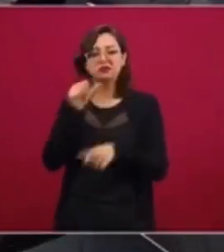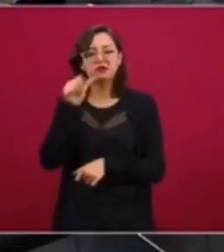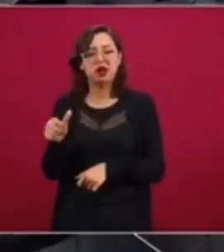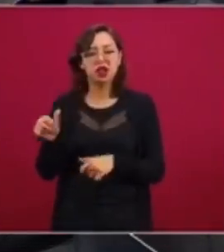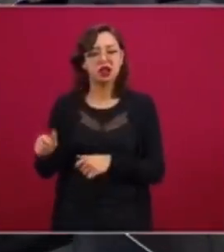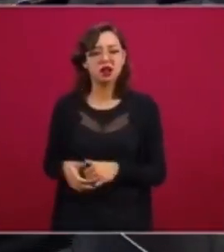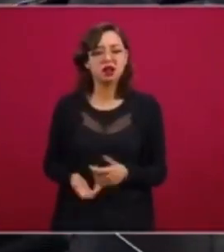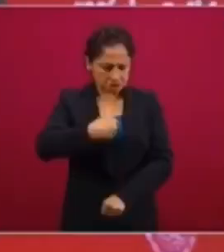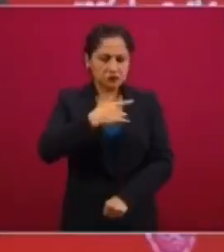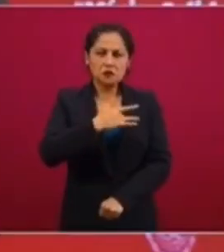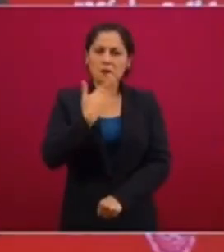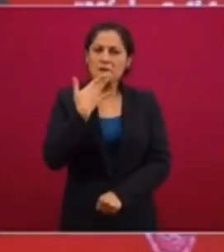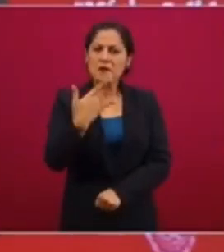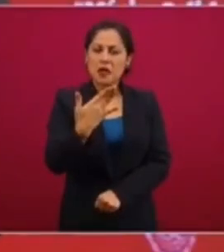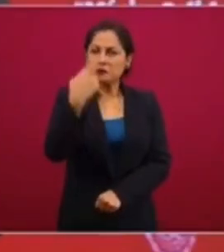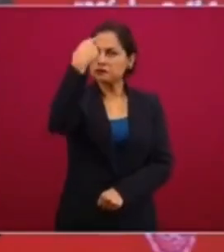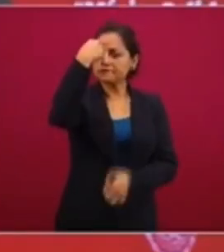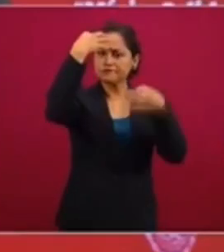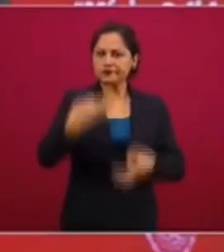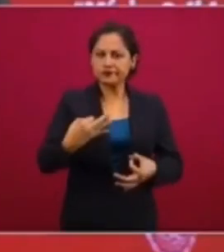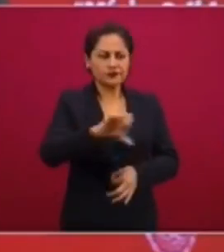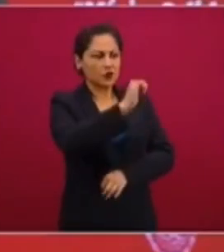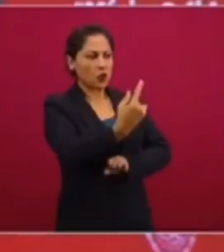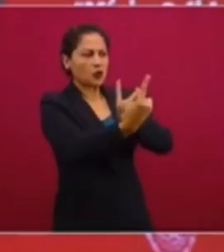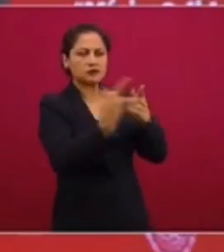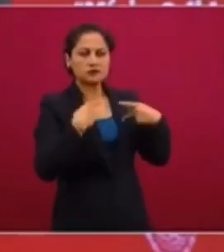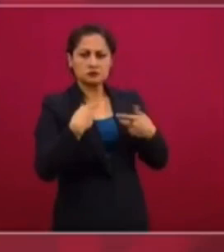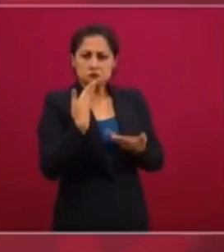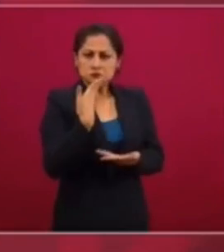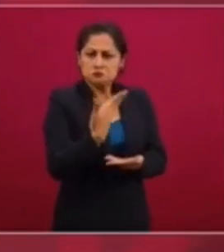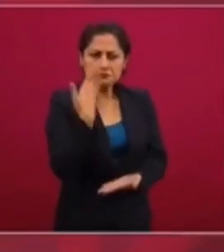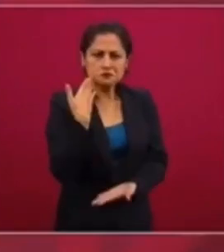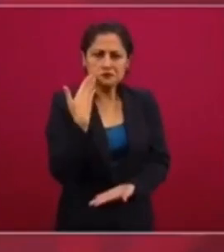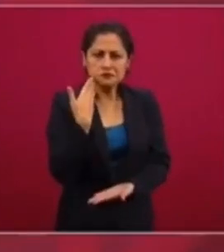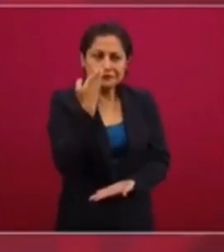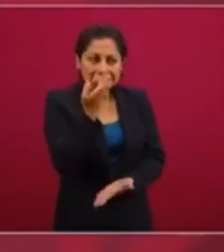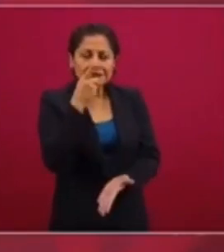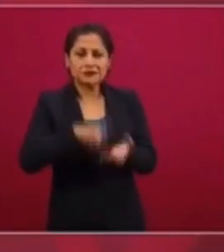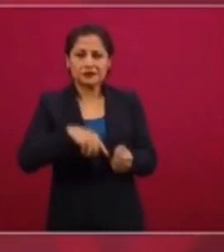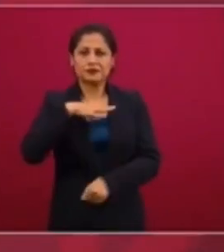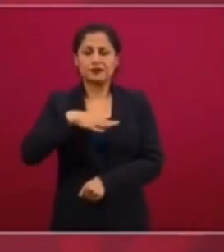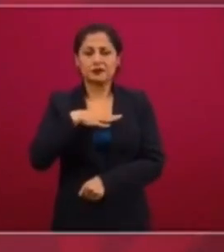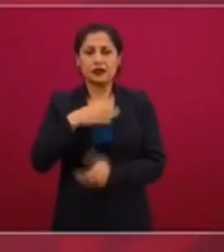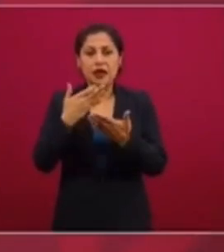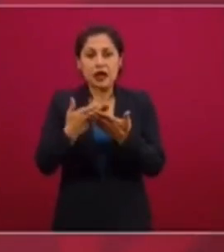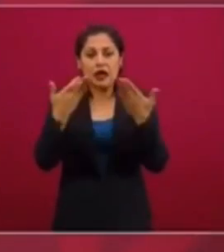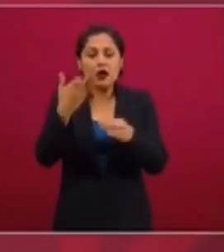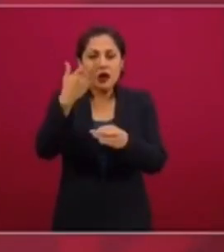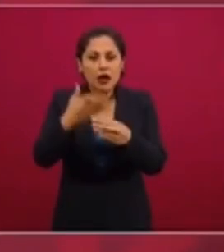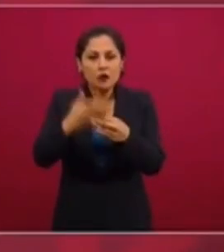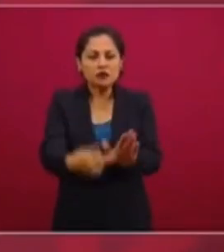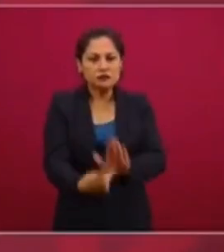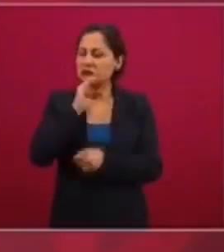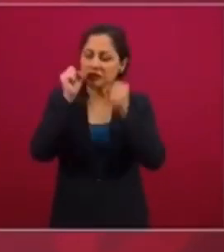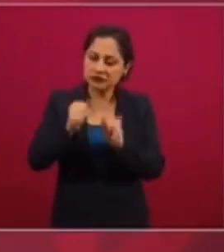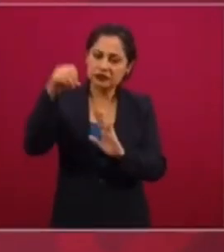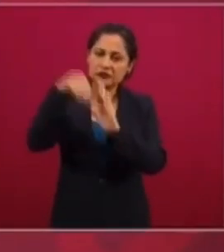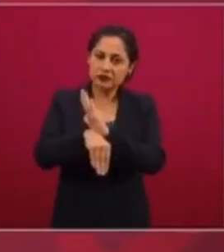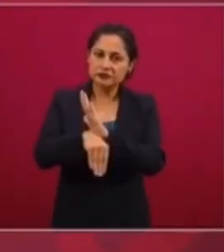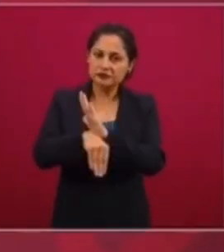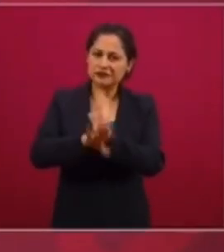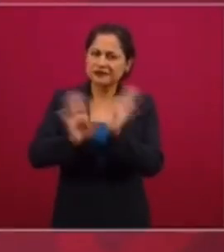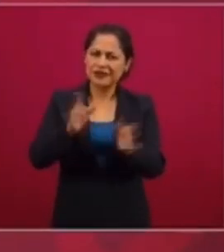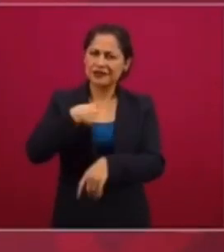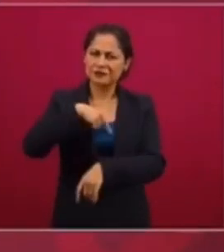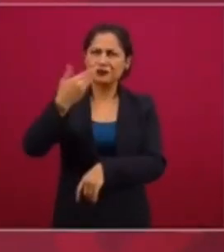No se exaltaba. Tiene que quedar de manifiesto. Que sólo siendo buenos, podemos ser felices. Y por eso